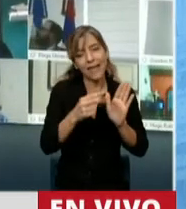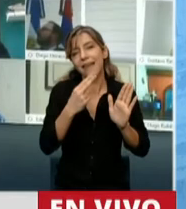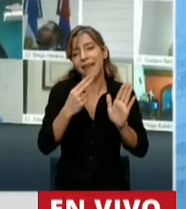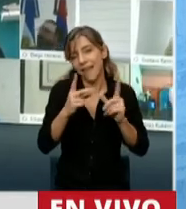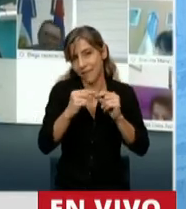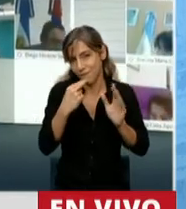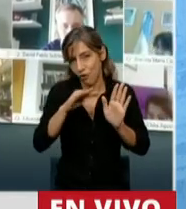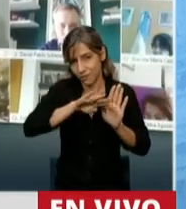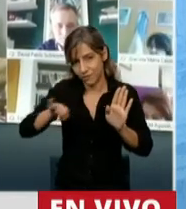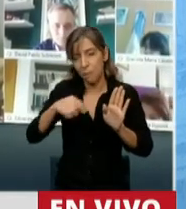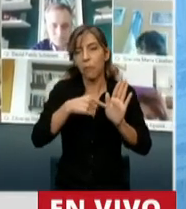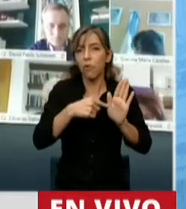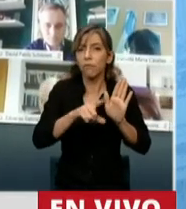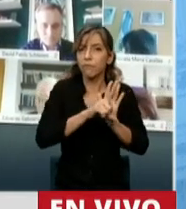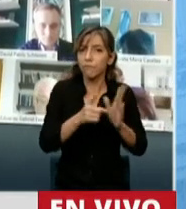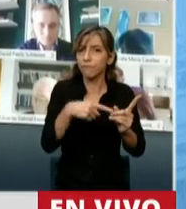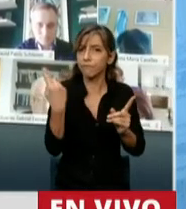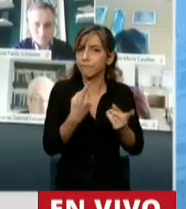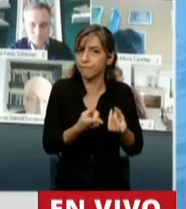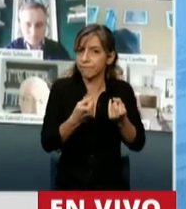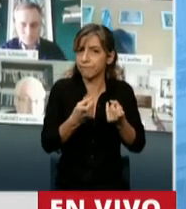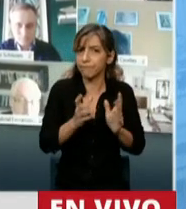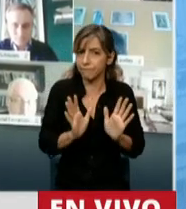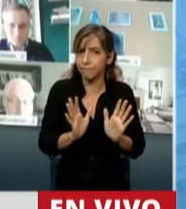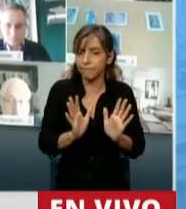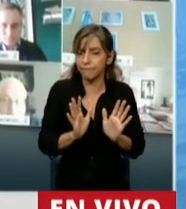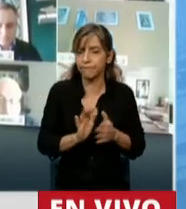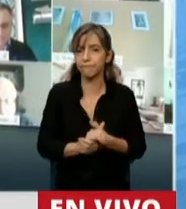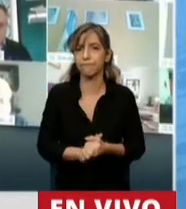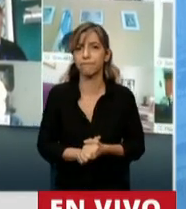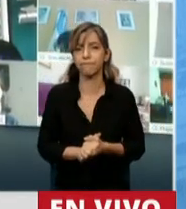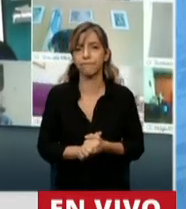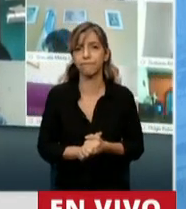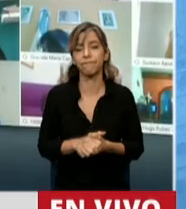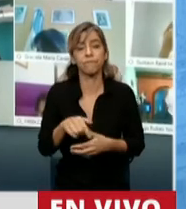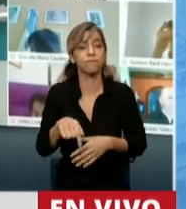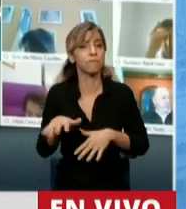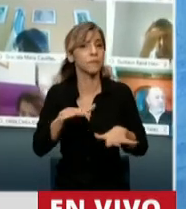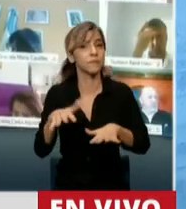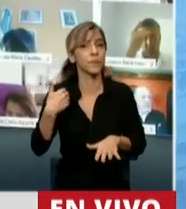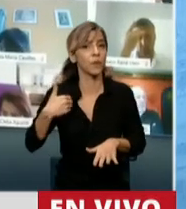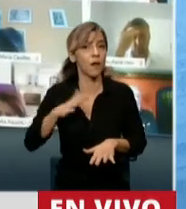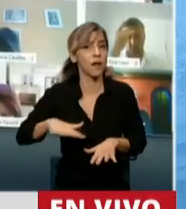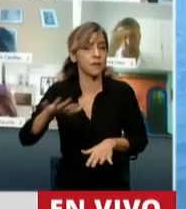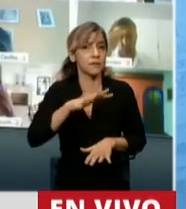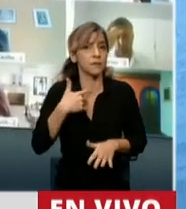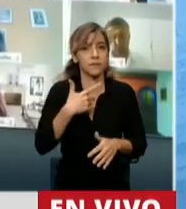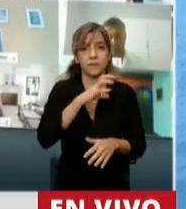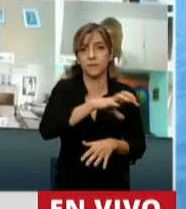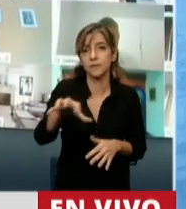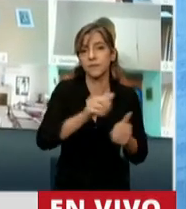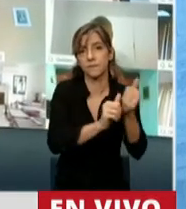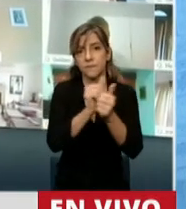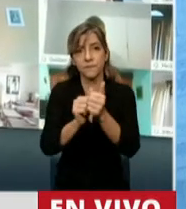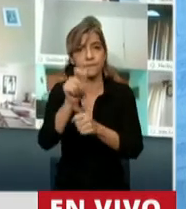El momento que está atravesando el país, la situación que ha ocasionado esto en la empresa y en persona